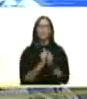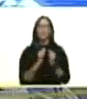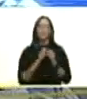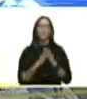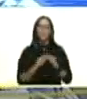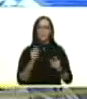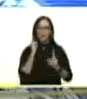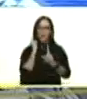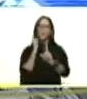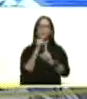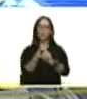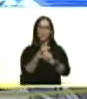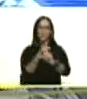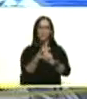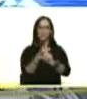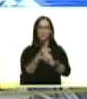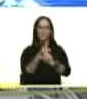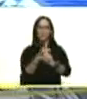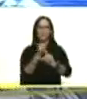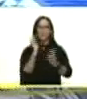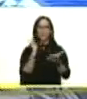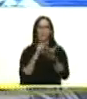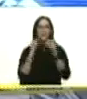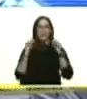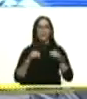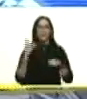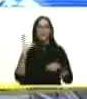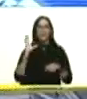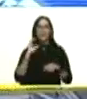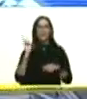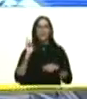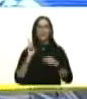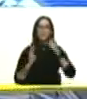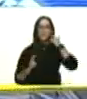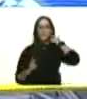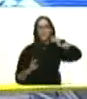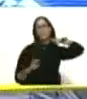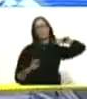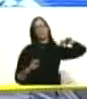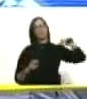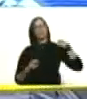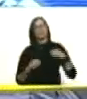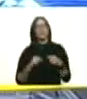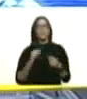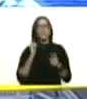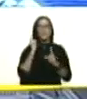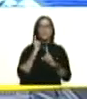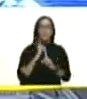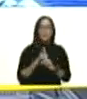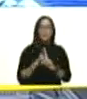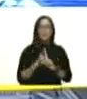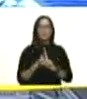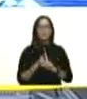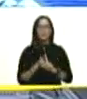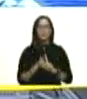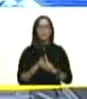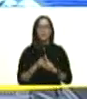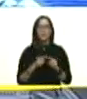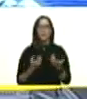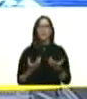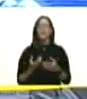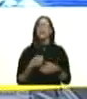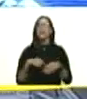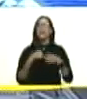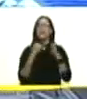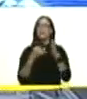convicción desde acá Caracas Venezuela desde el palacio presidencial